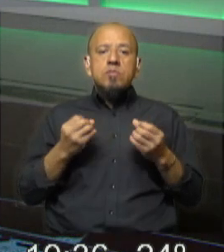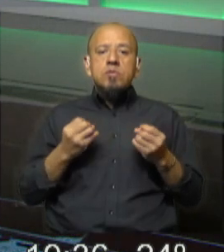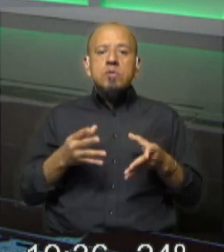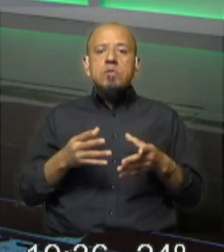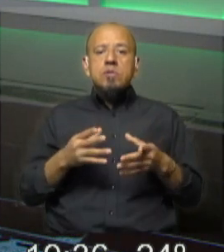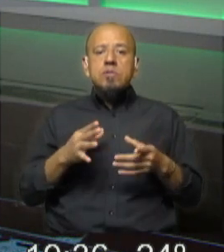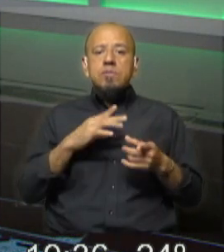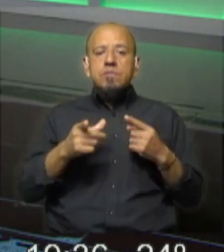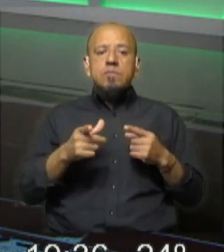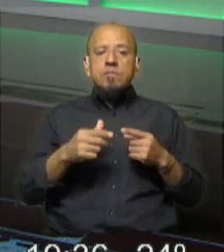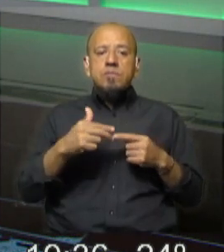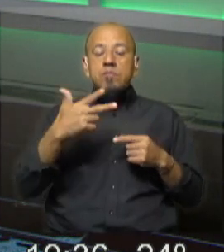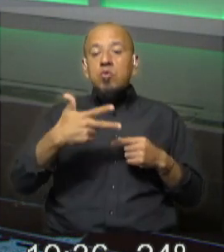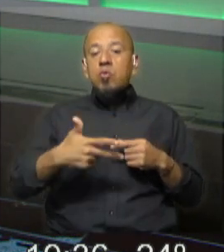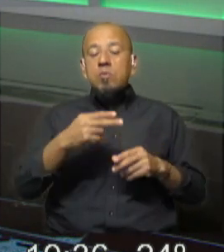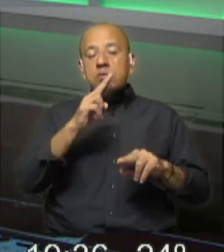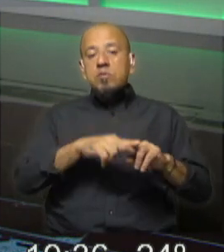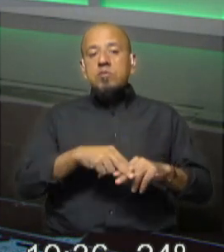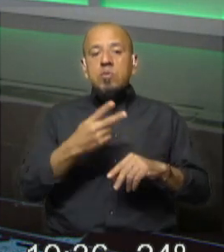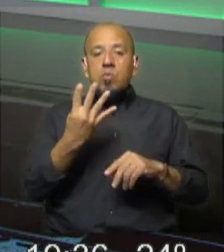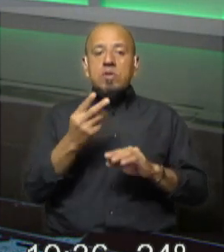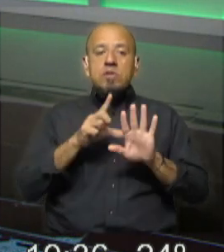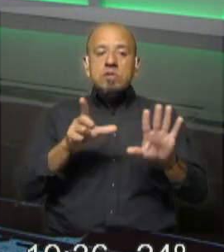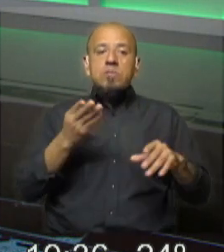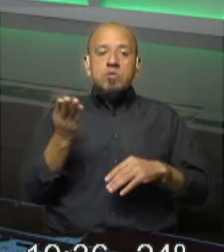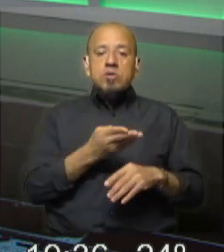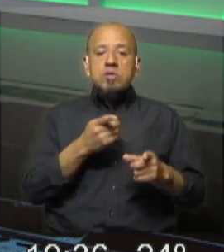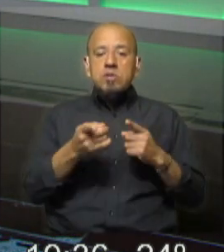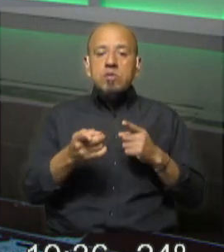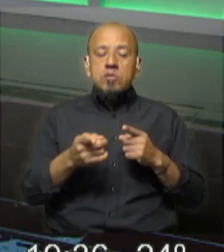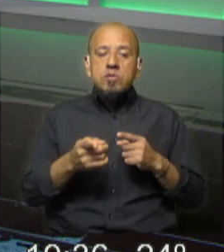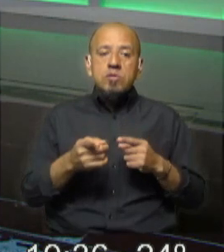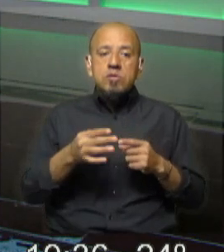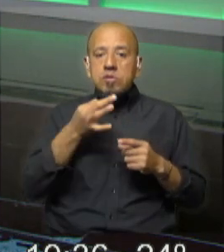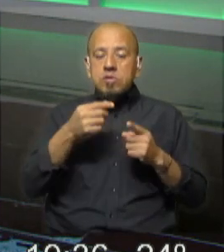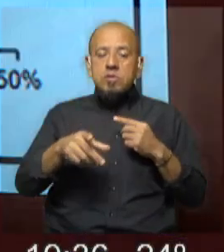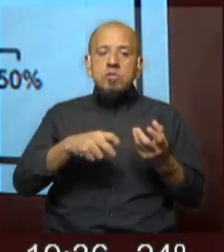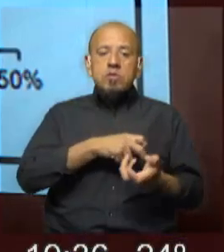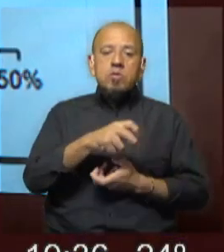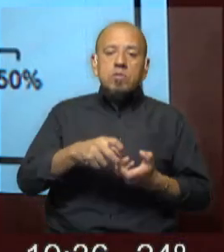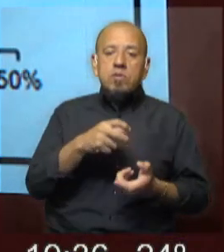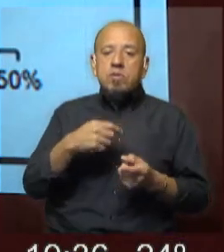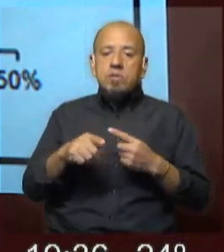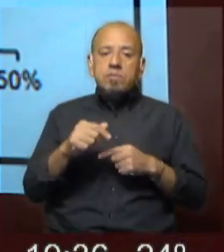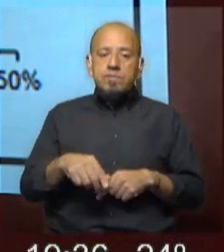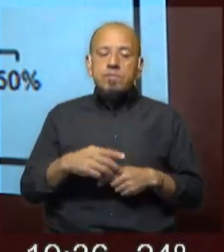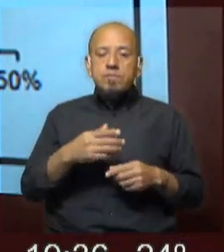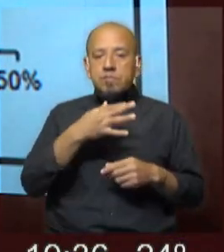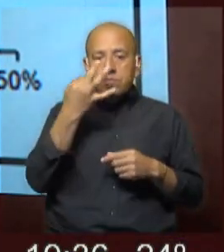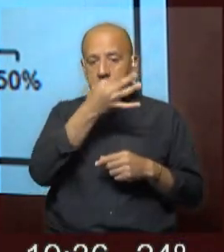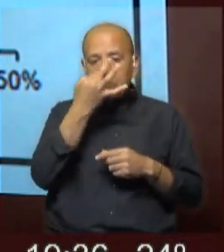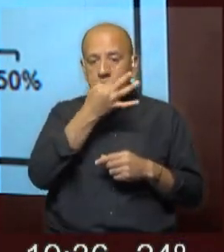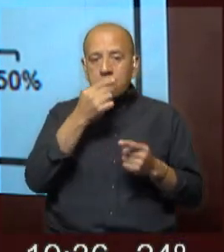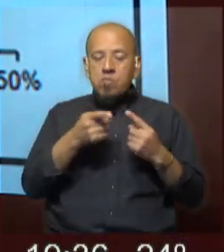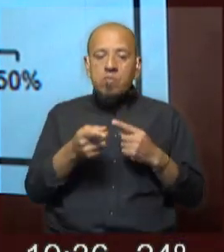se dan esos homicidios y el 47% habla, según el Ministerio del Interior conflictos entre grupos criminales, tráfico de drogas, ajuste de